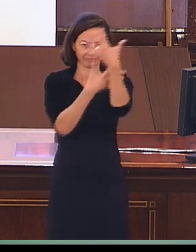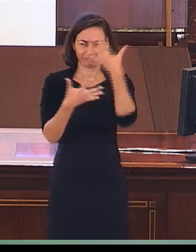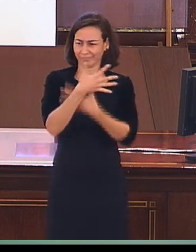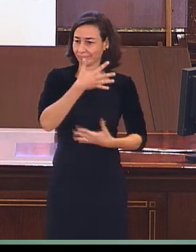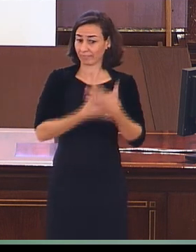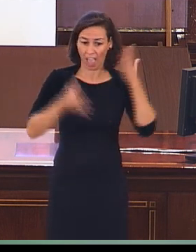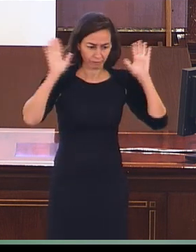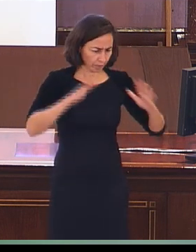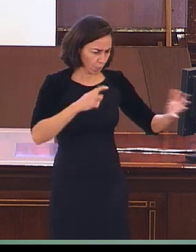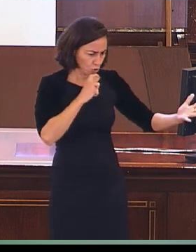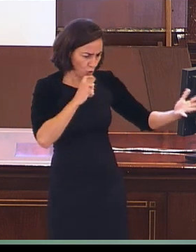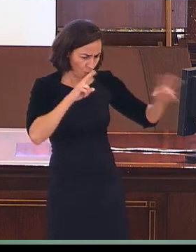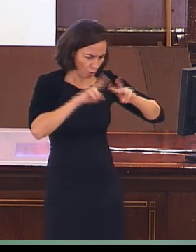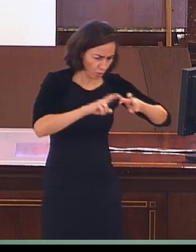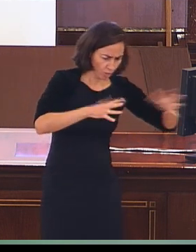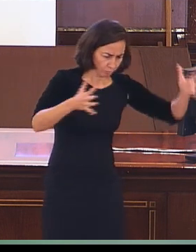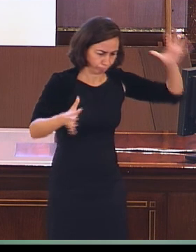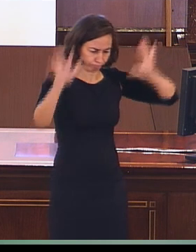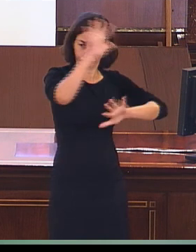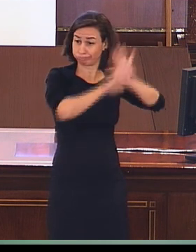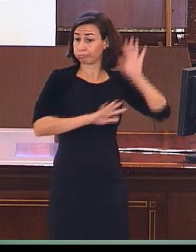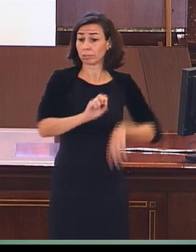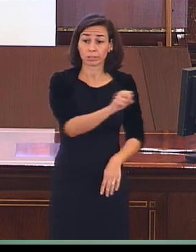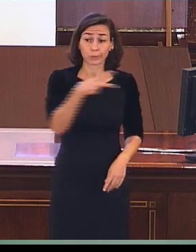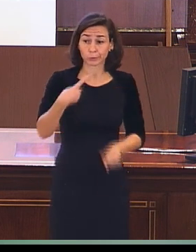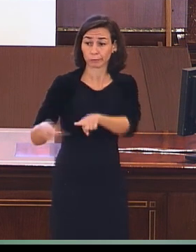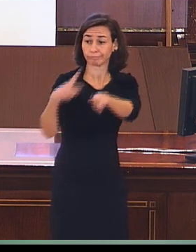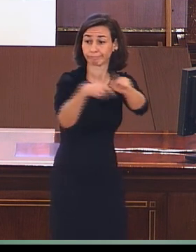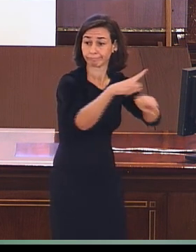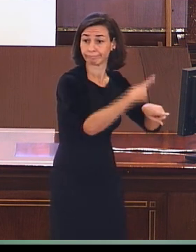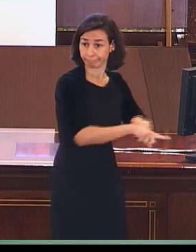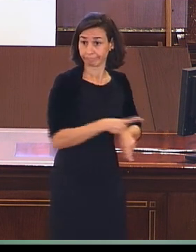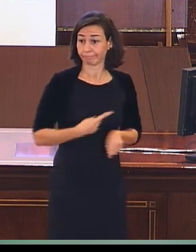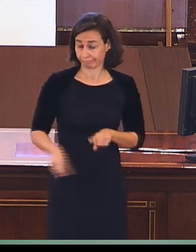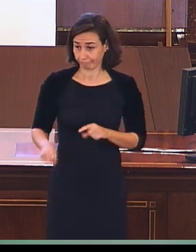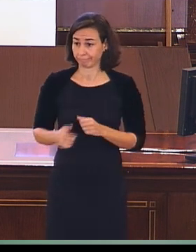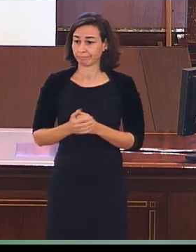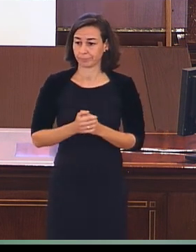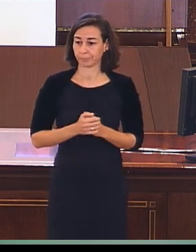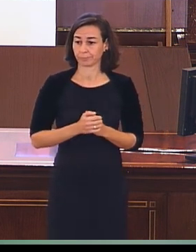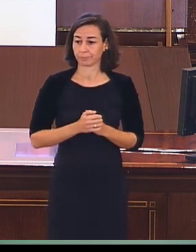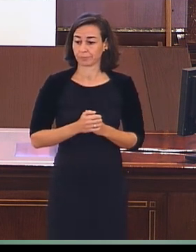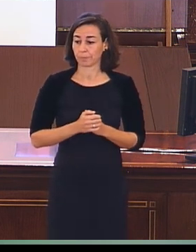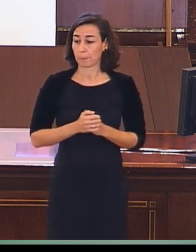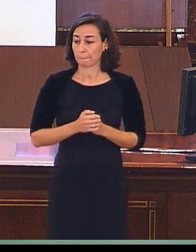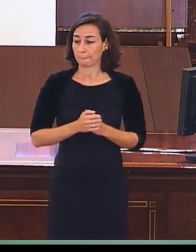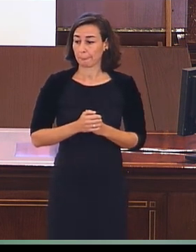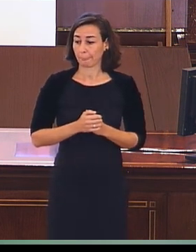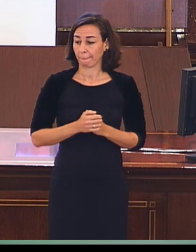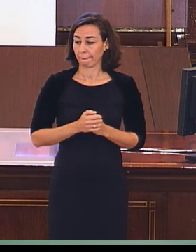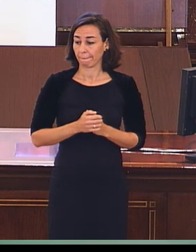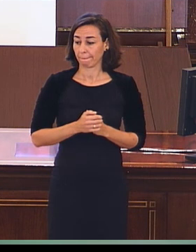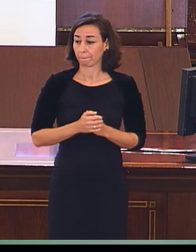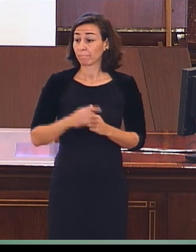cuesta mucho trabajo después traer conclusiones válidas. Y hay algo que a mí